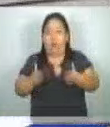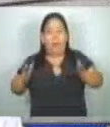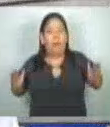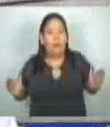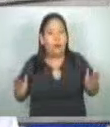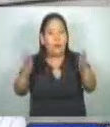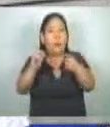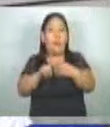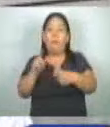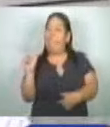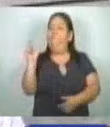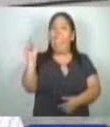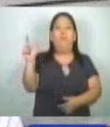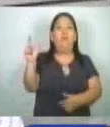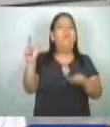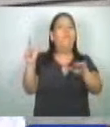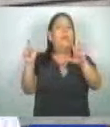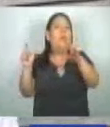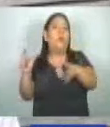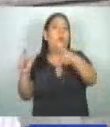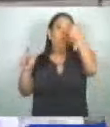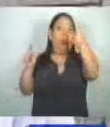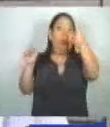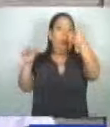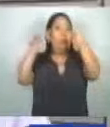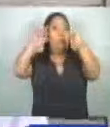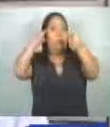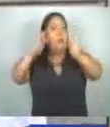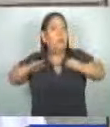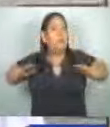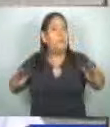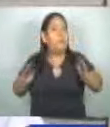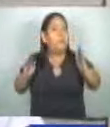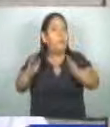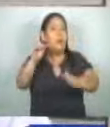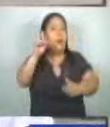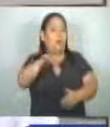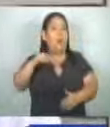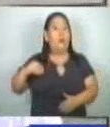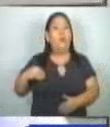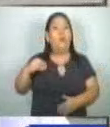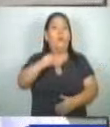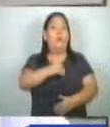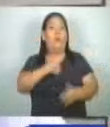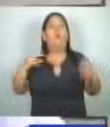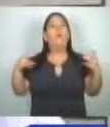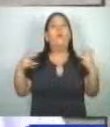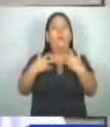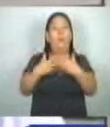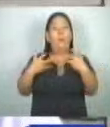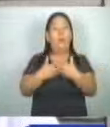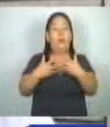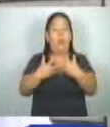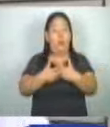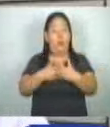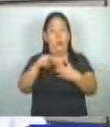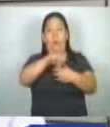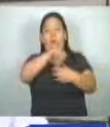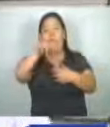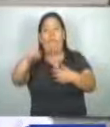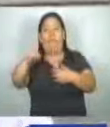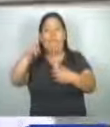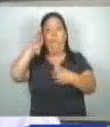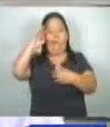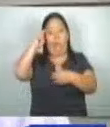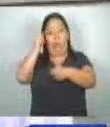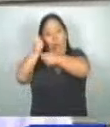escalafón se los han congelado, que era un estímulo. En este momento el colega salvadoreño que trabaja en el sistema público está sometido a